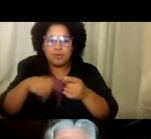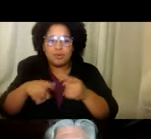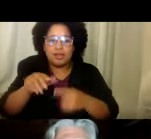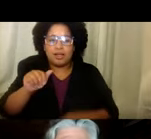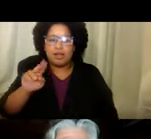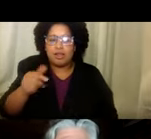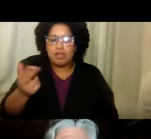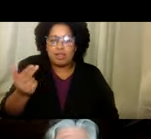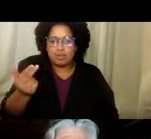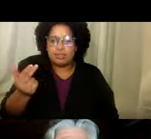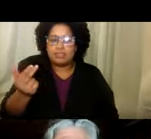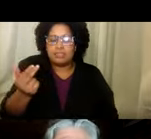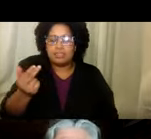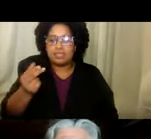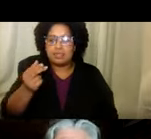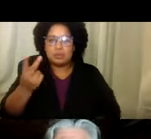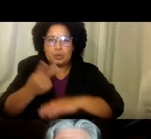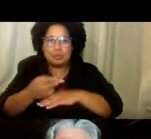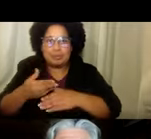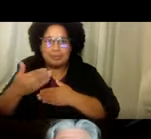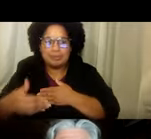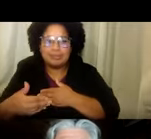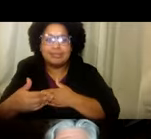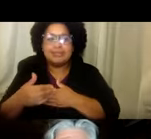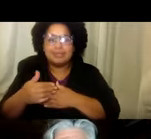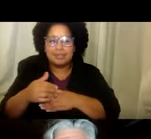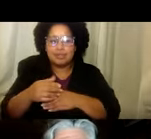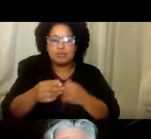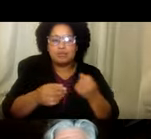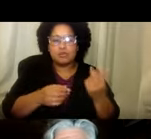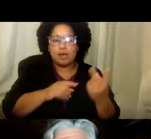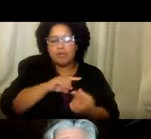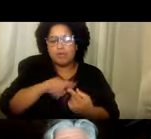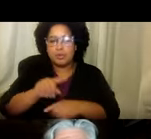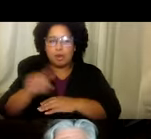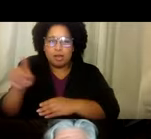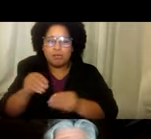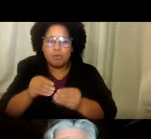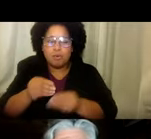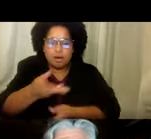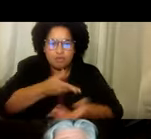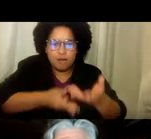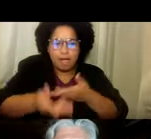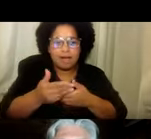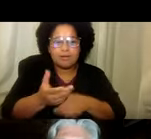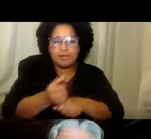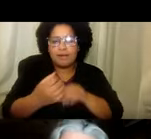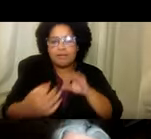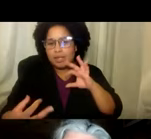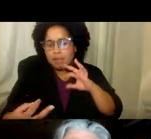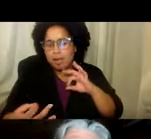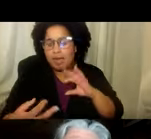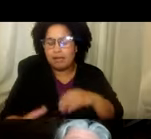13 de agosto. Que son solamente. De aquí. A dos días. Es de mediodía. A una de la tarde. Es una sesión. Interactiva. Durante el